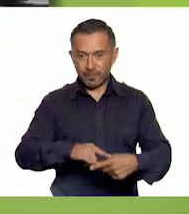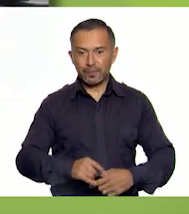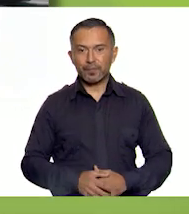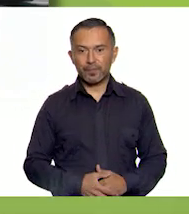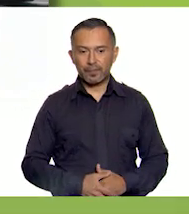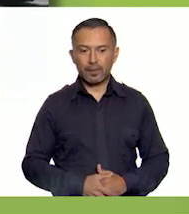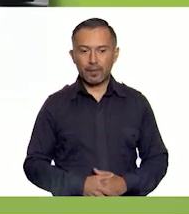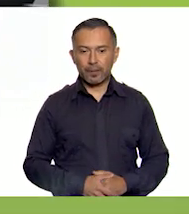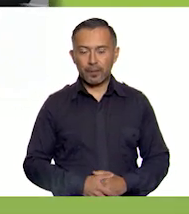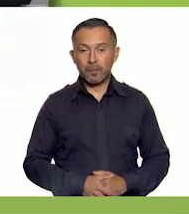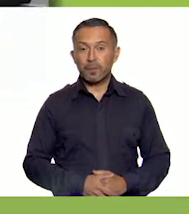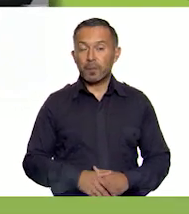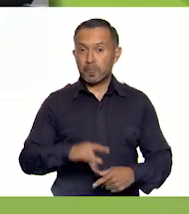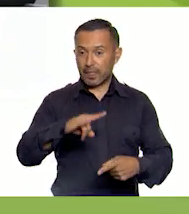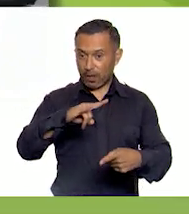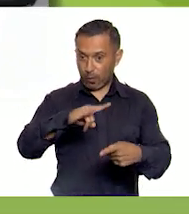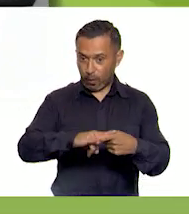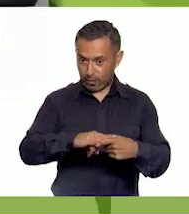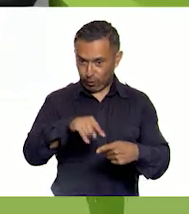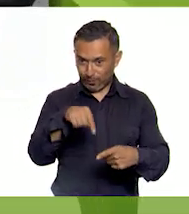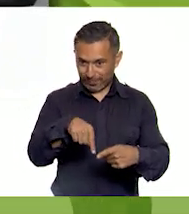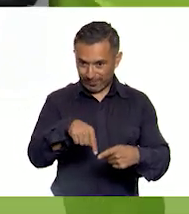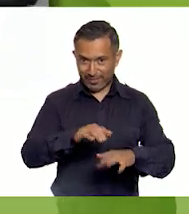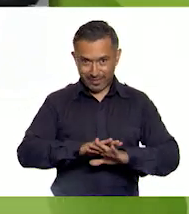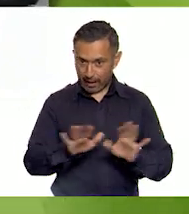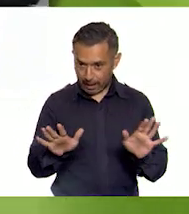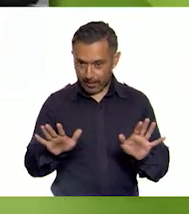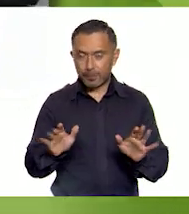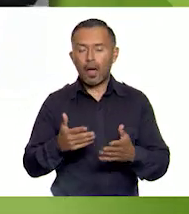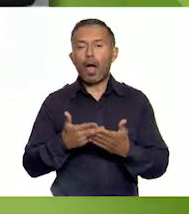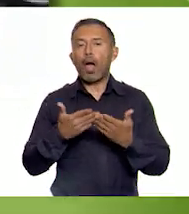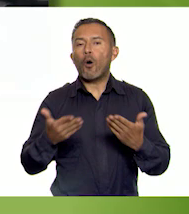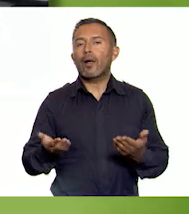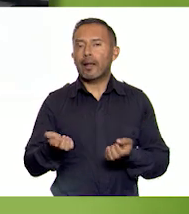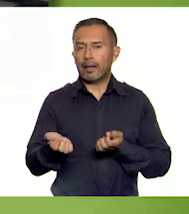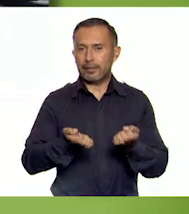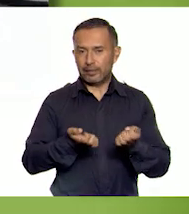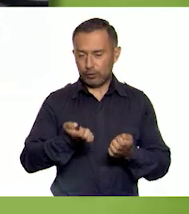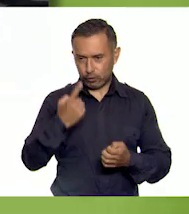¡Gracias! de hacer el cuadro en el piso, vamos a hacer los siguientes ejercicios.